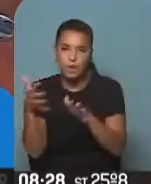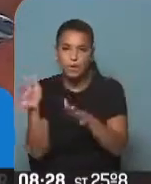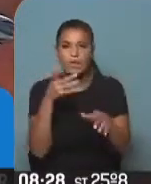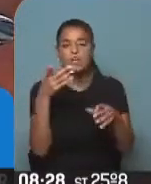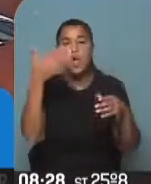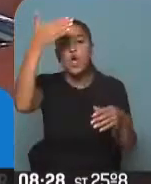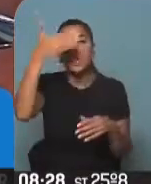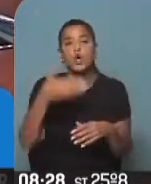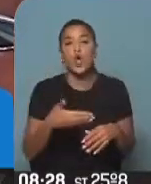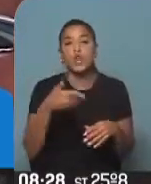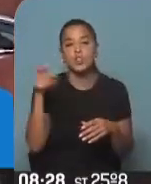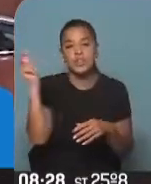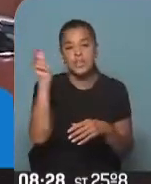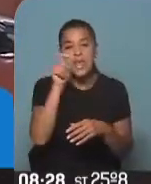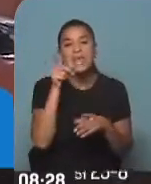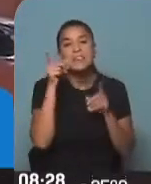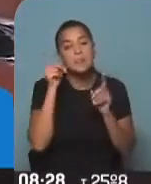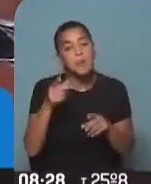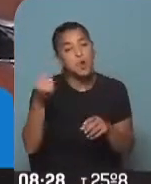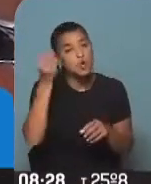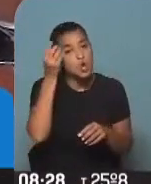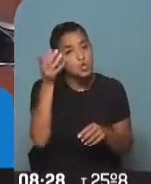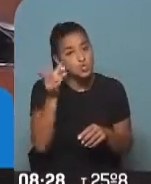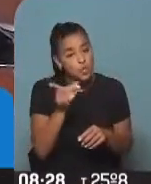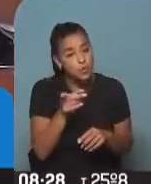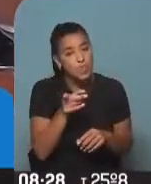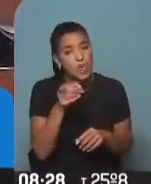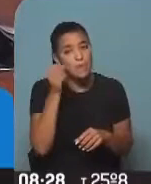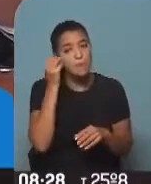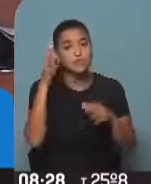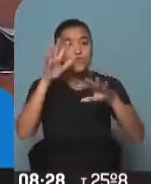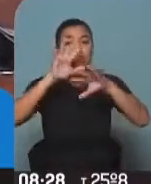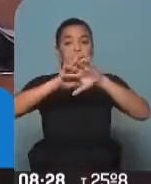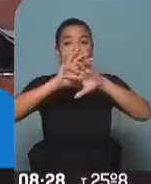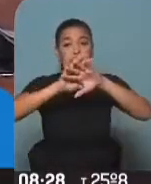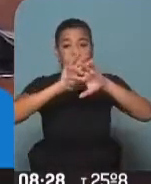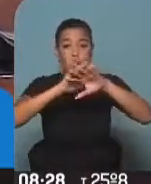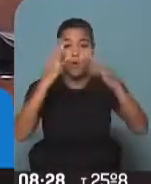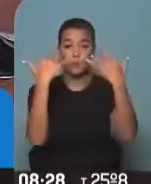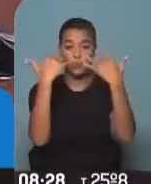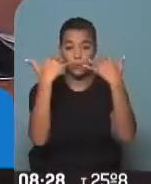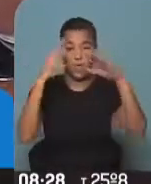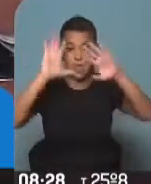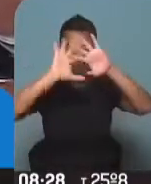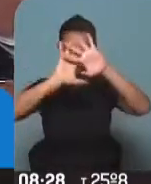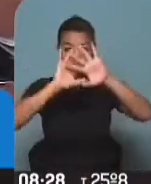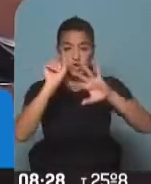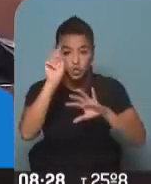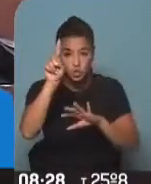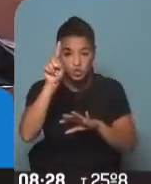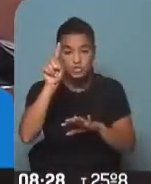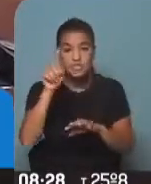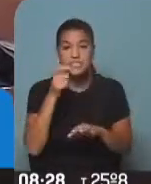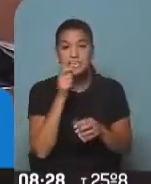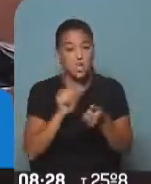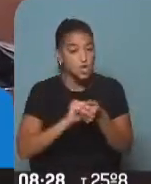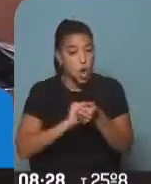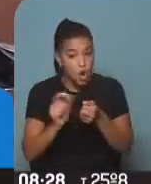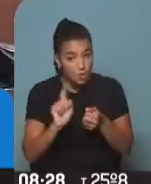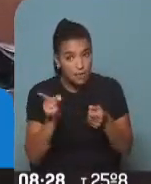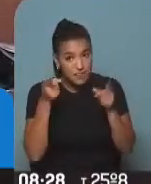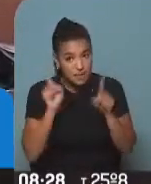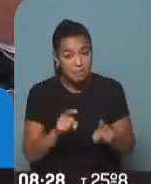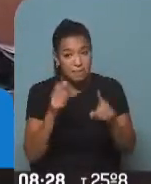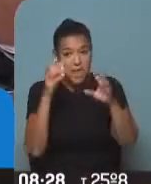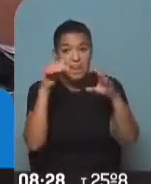cortinas, pero nos olvidamos que el filtro del aire acondicionado, si no lo limpiamos, también